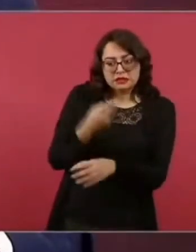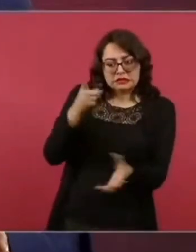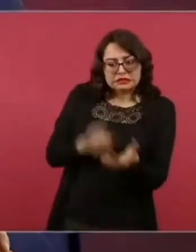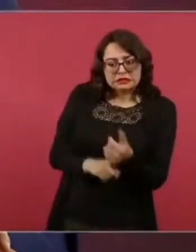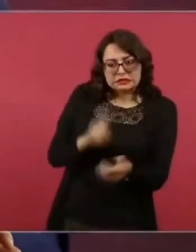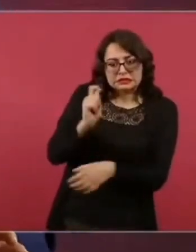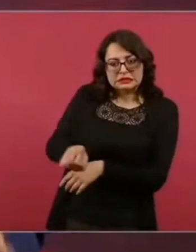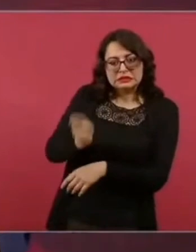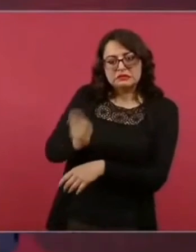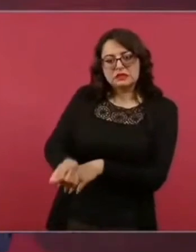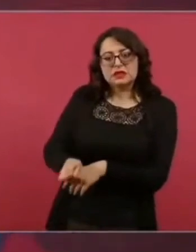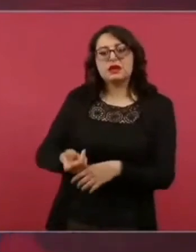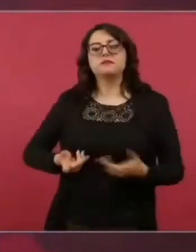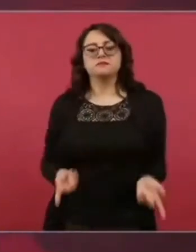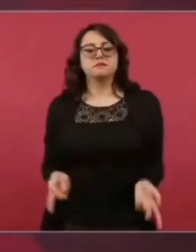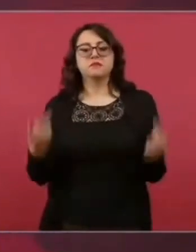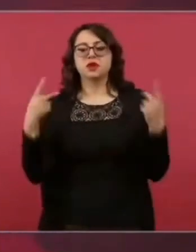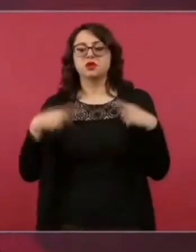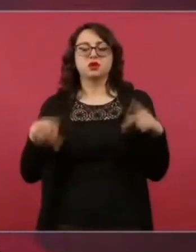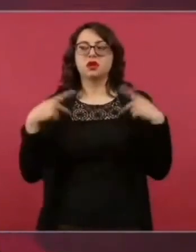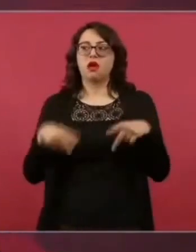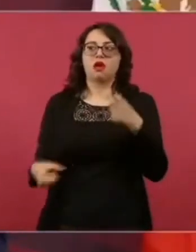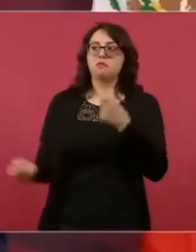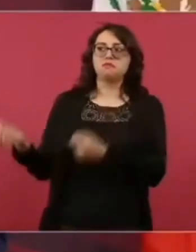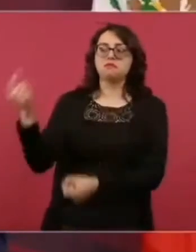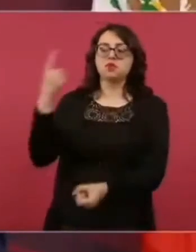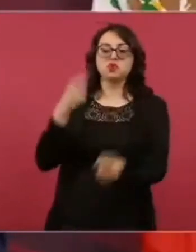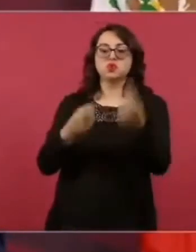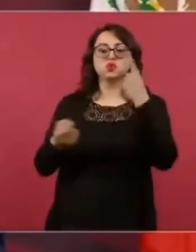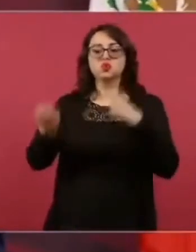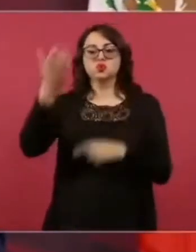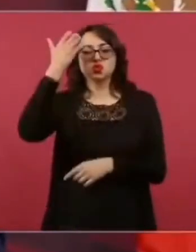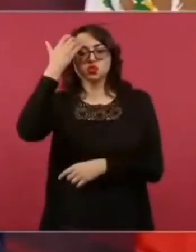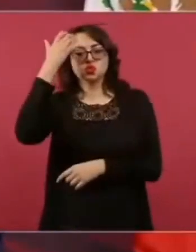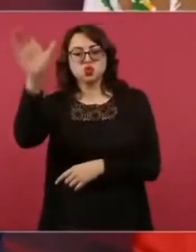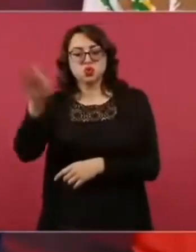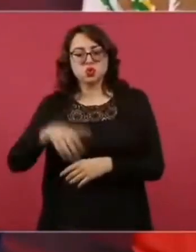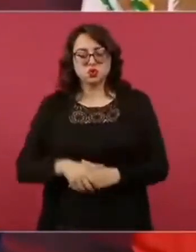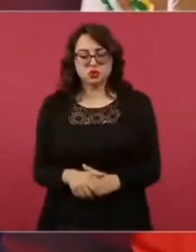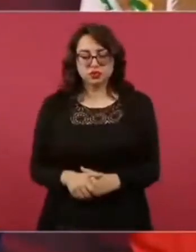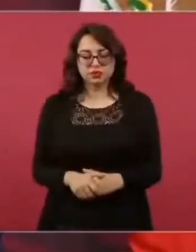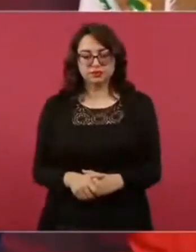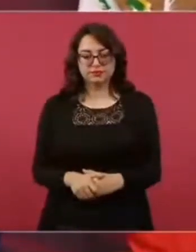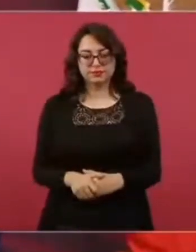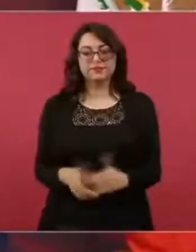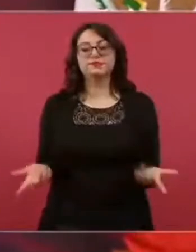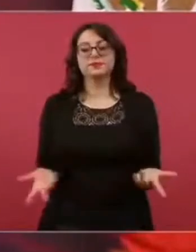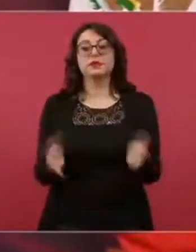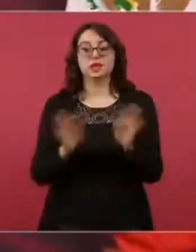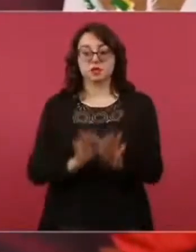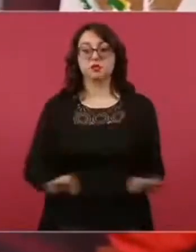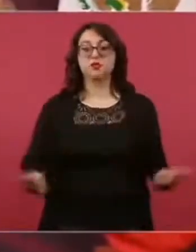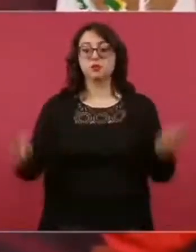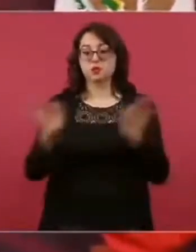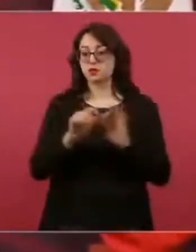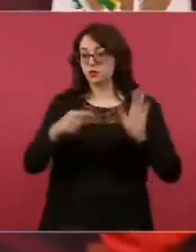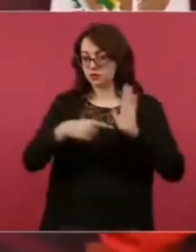Bueno, primero convertir el lago de Texcoco y toda